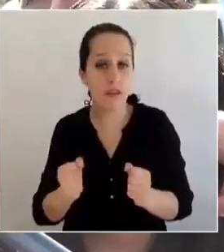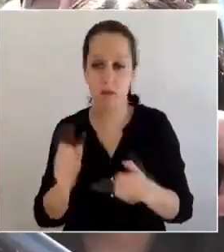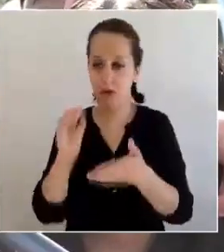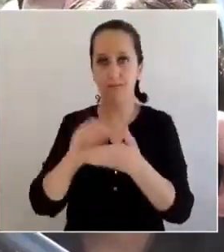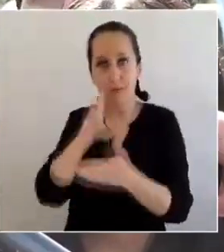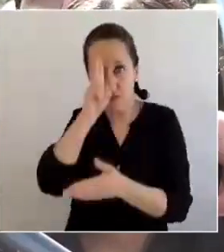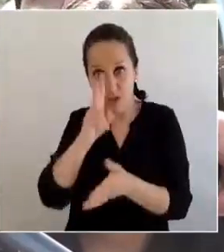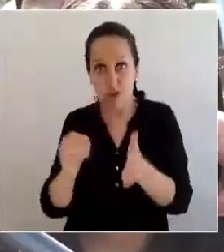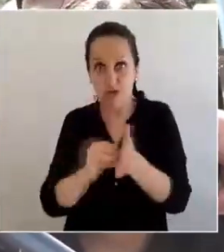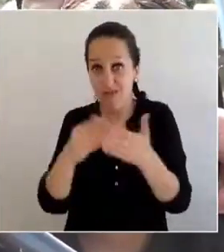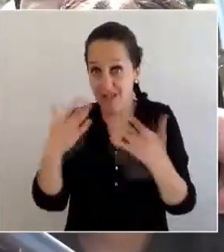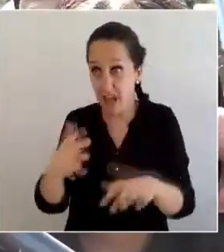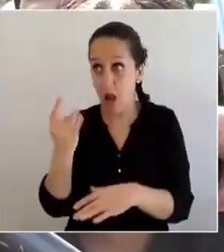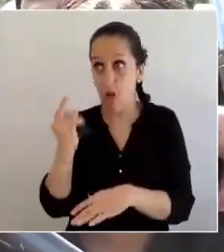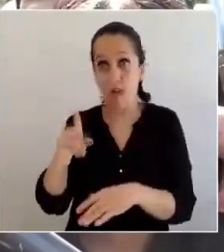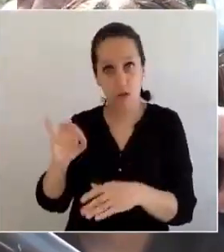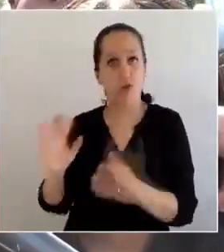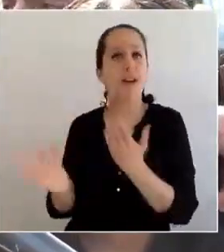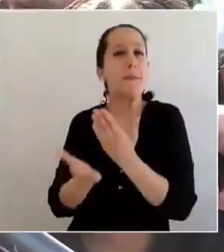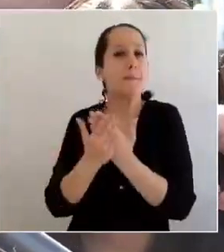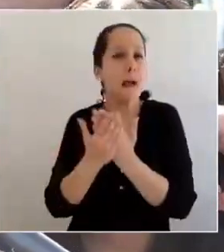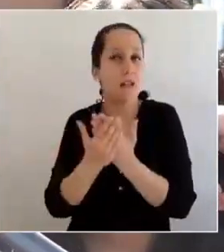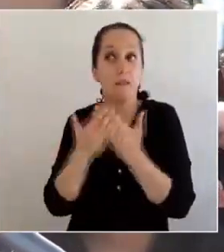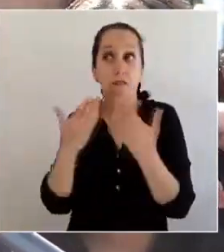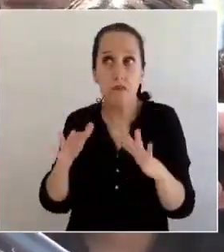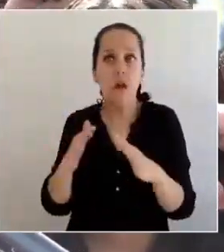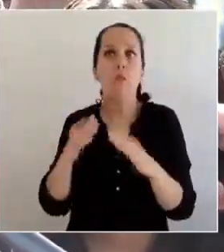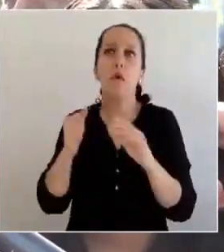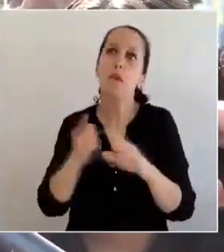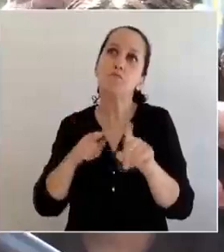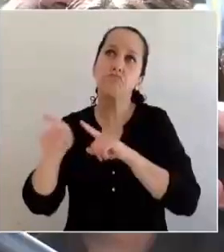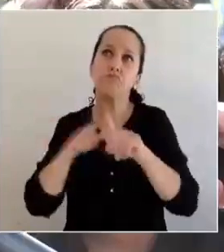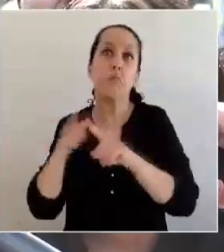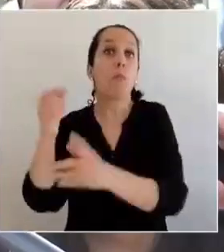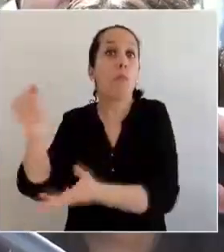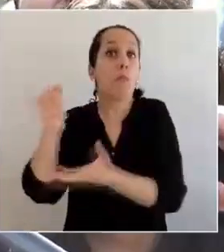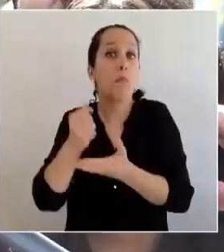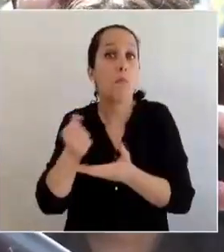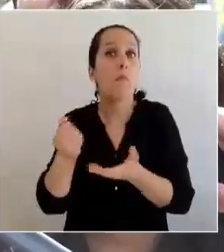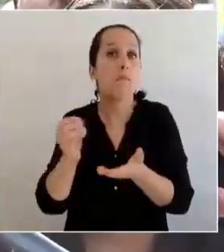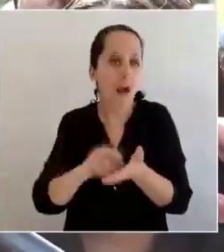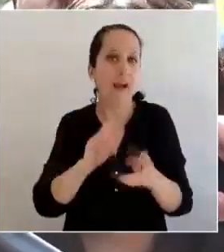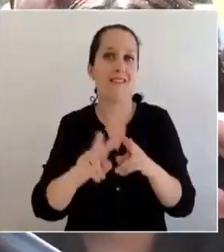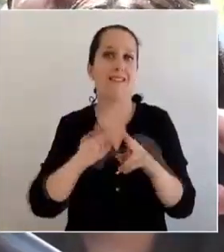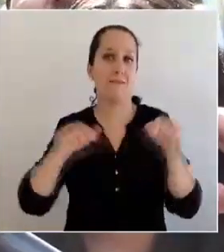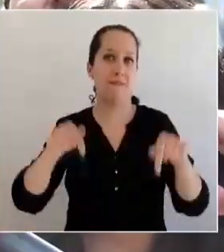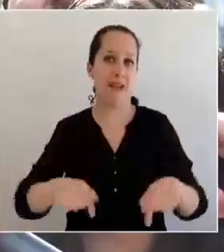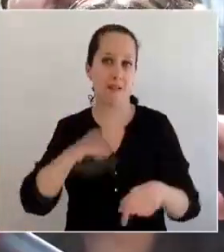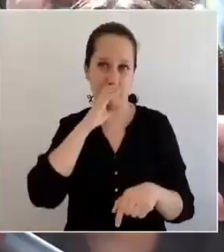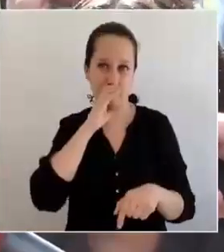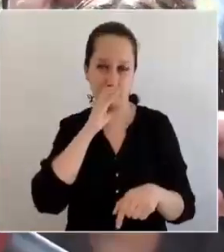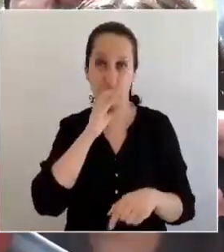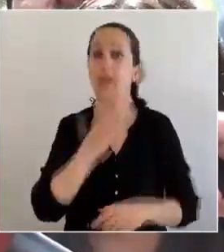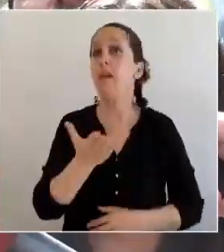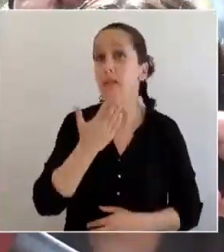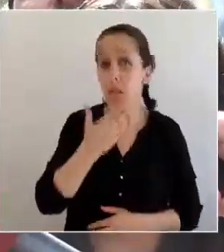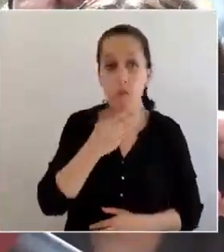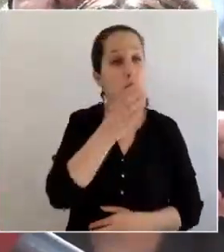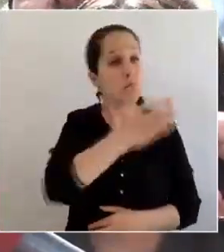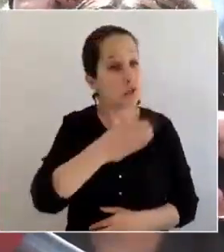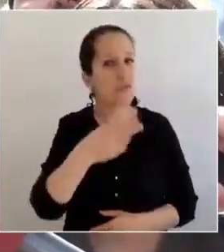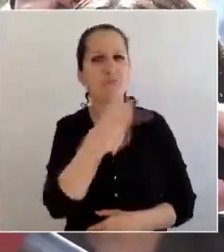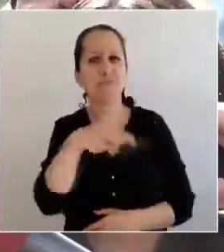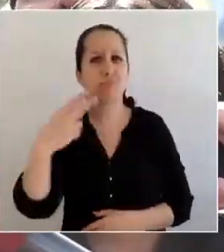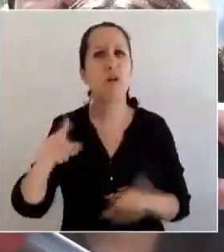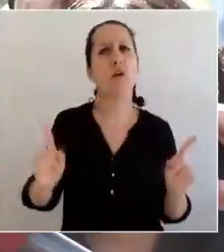Creativa Musical UNESCO nos da también una categoría especial de poder conseguir recursos y traerlos a Concepción. Pero también que